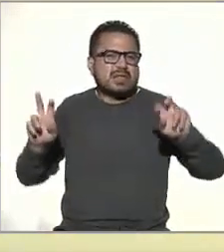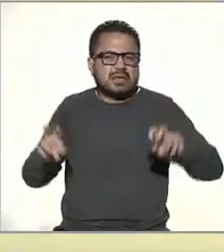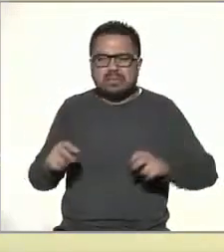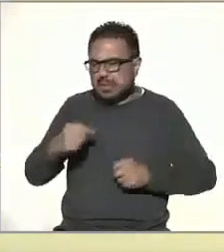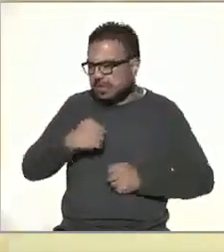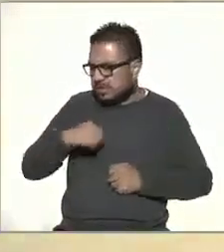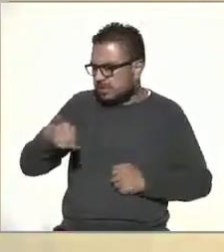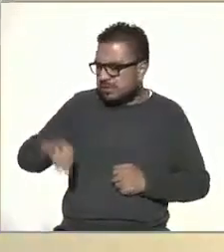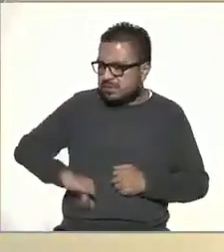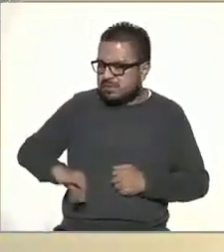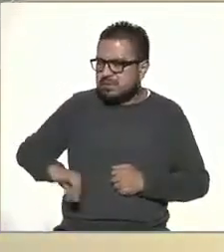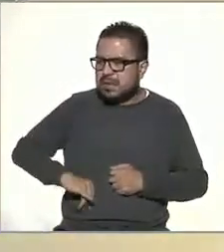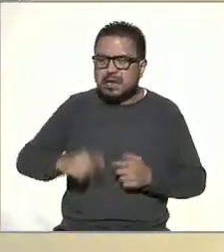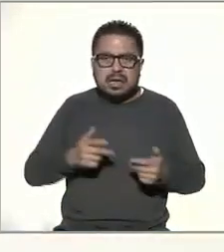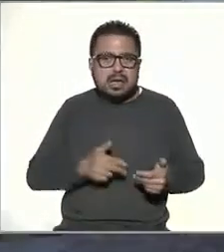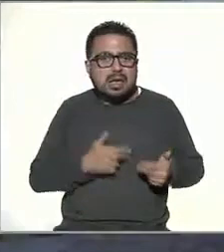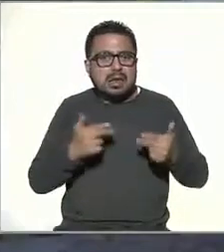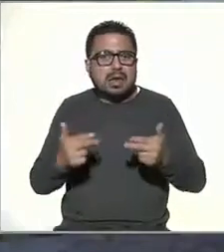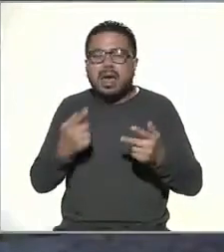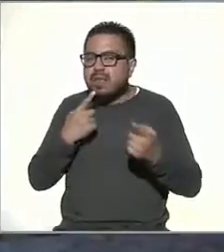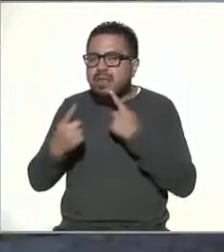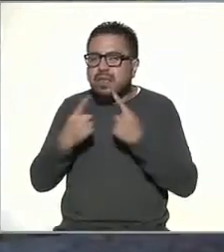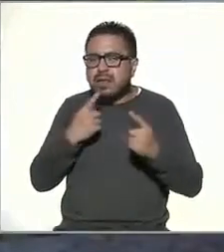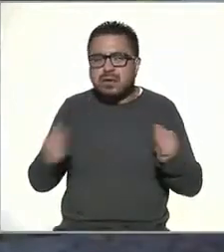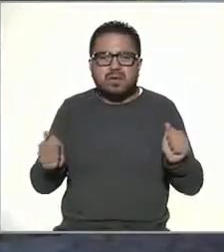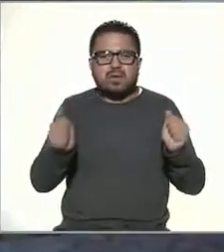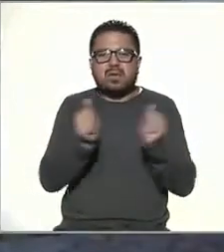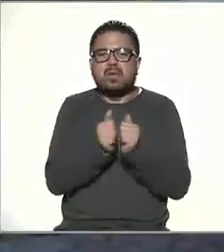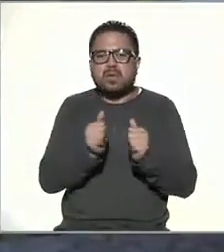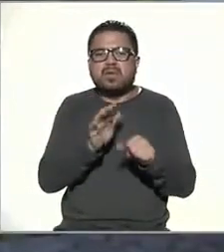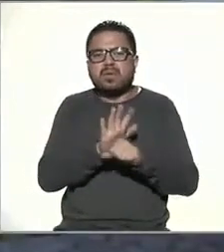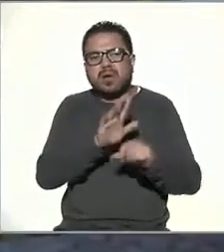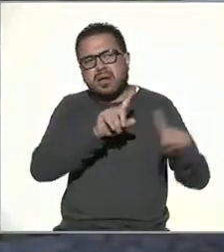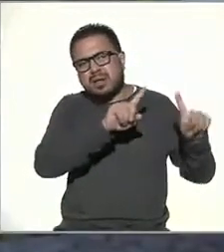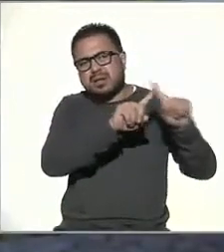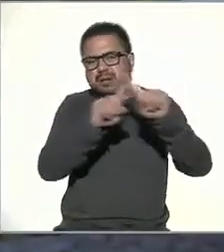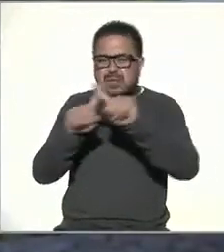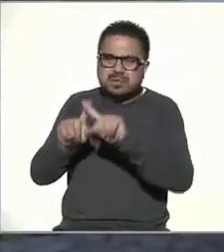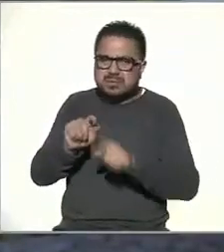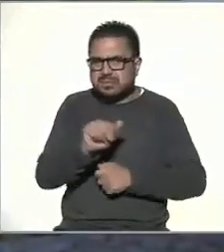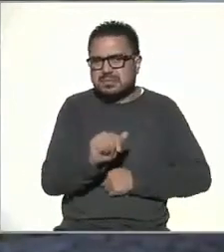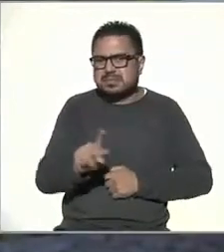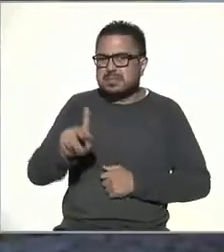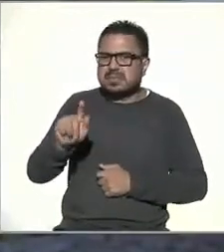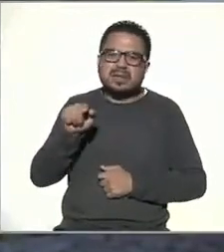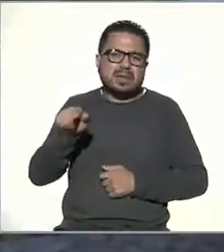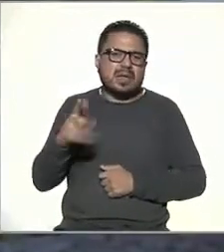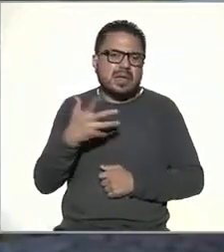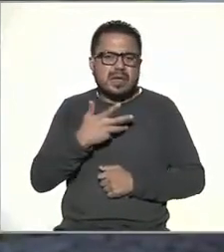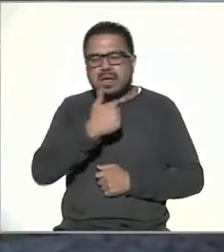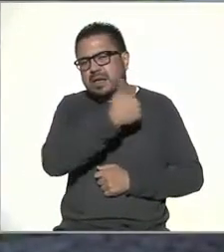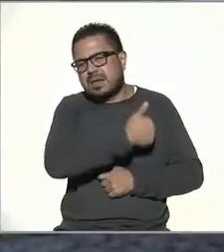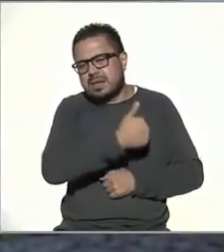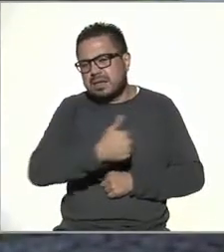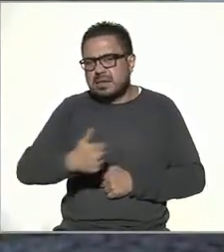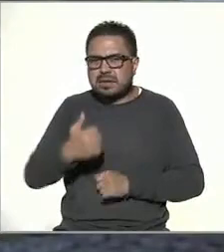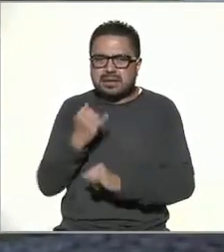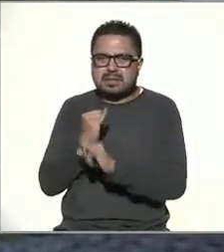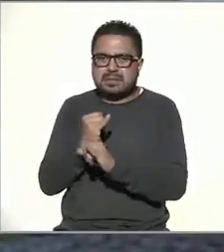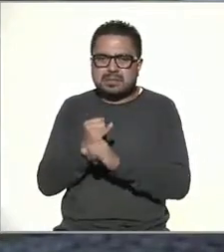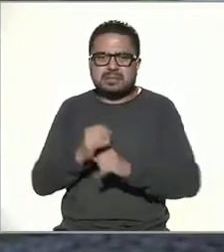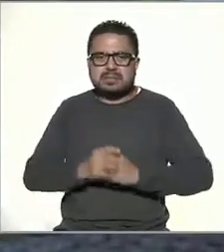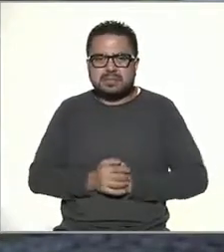interesa y generar un diálogo a través de las distintas herramientas que tienen cada una de las plataformas.